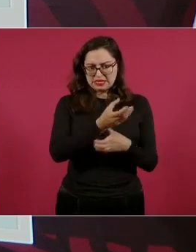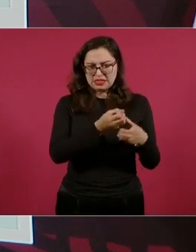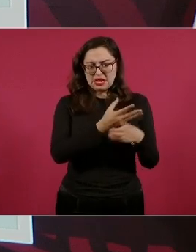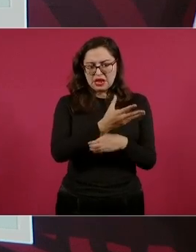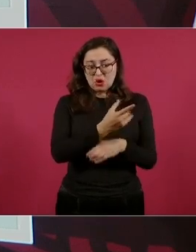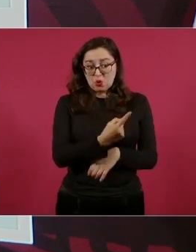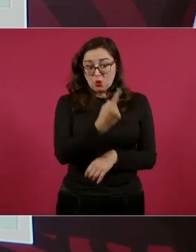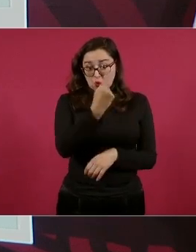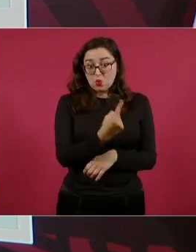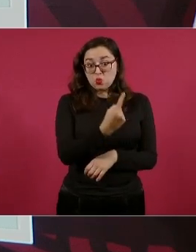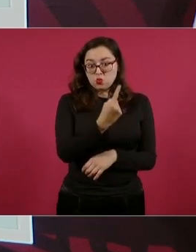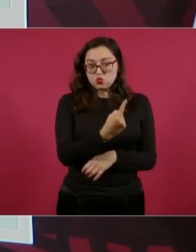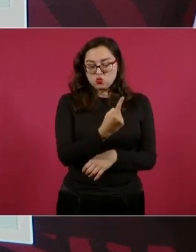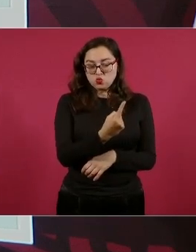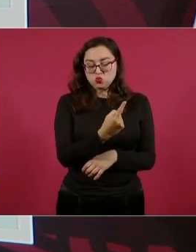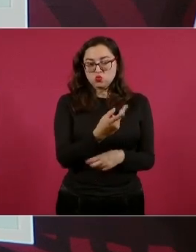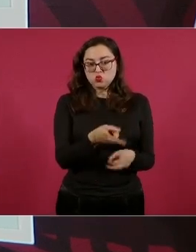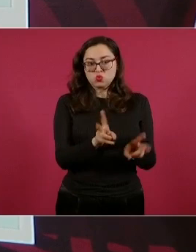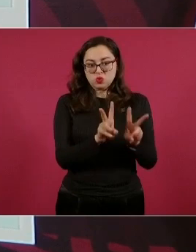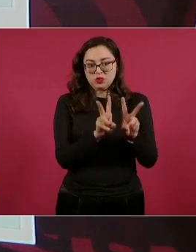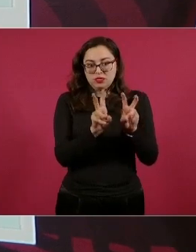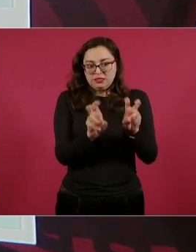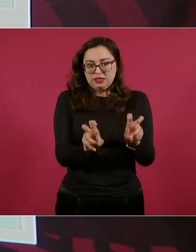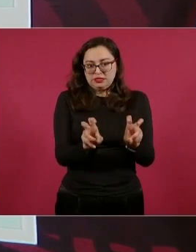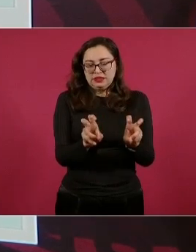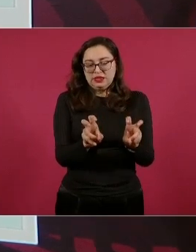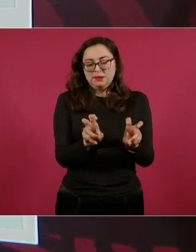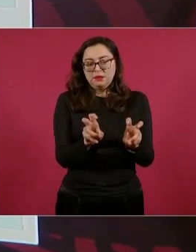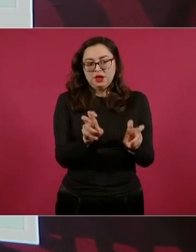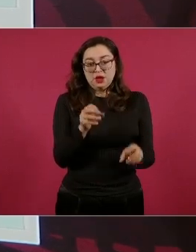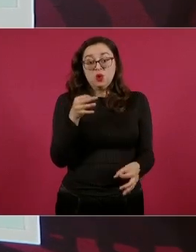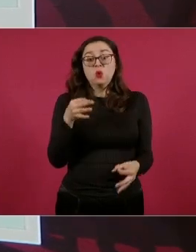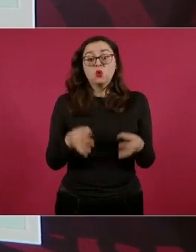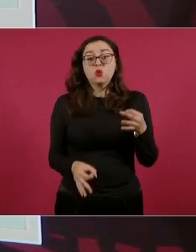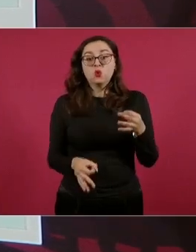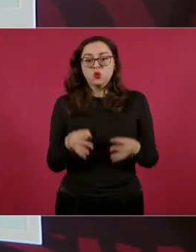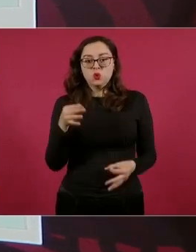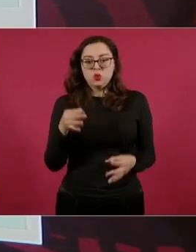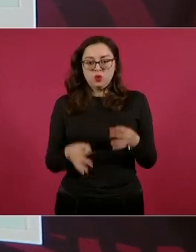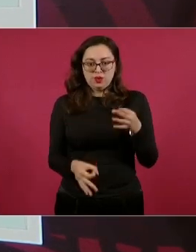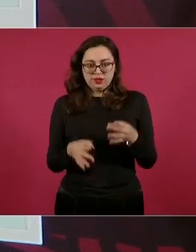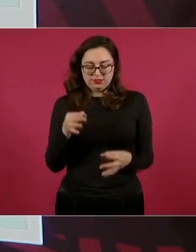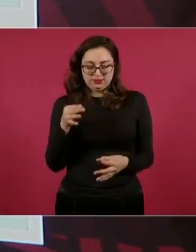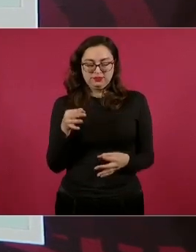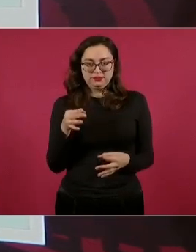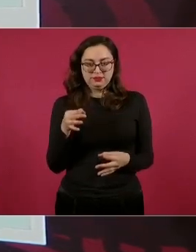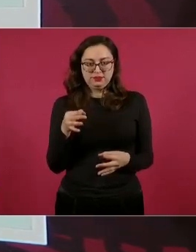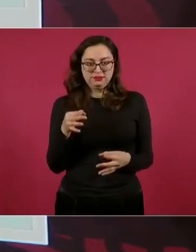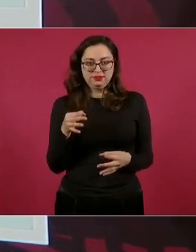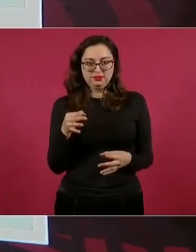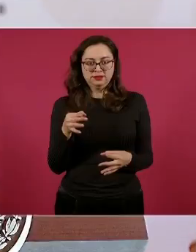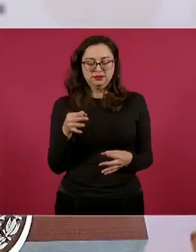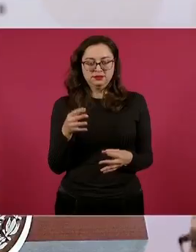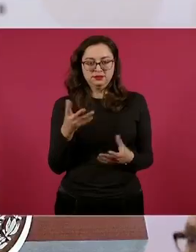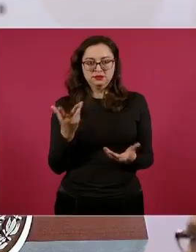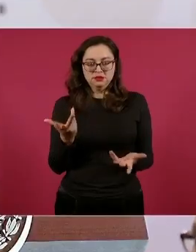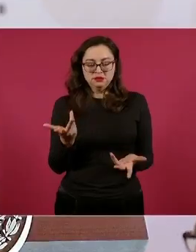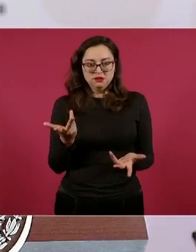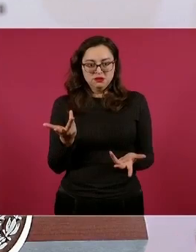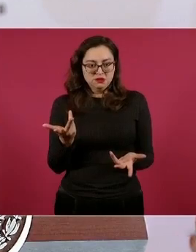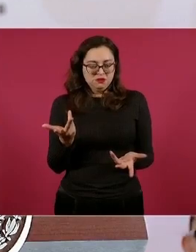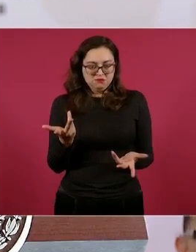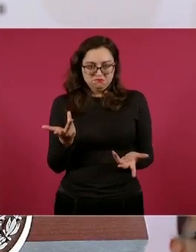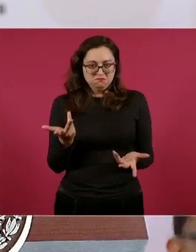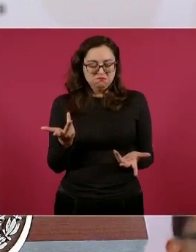donde los mismos los jueces, lo que